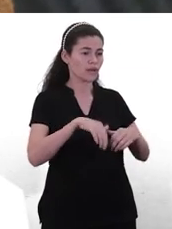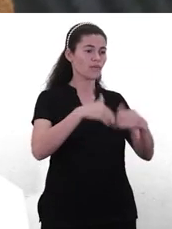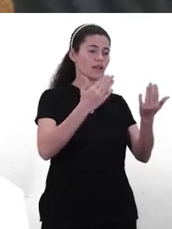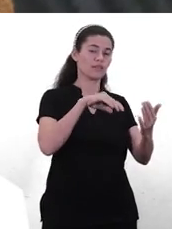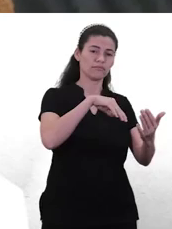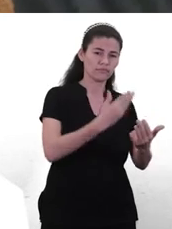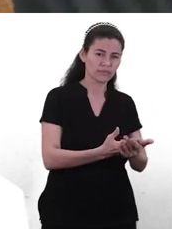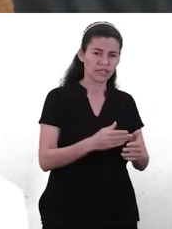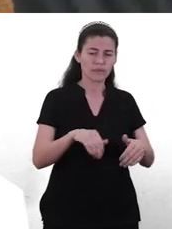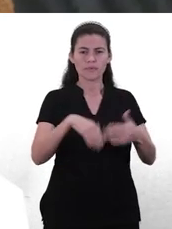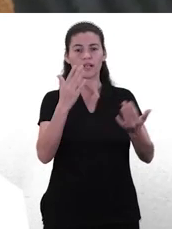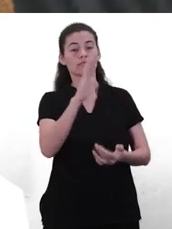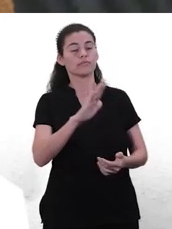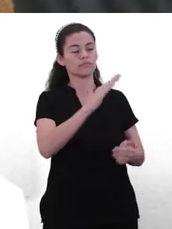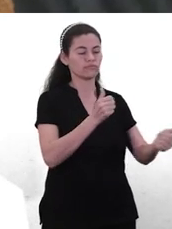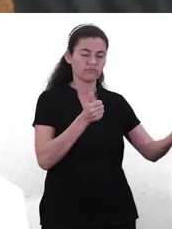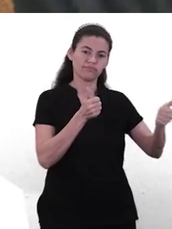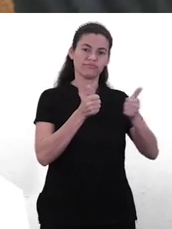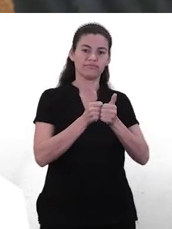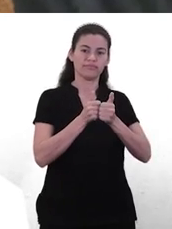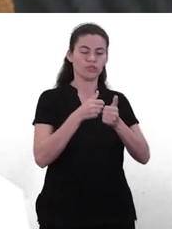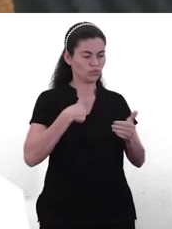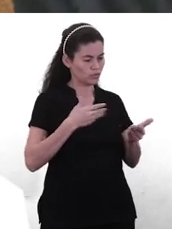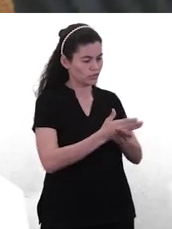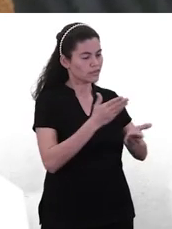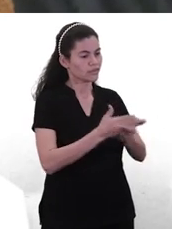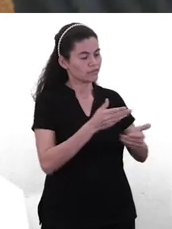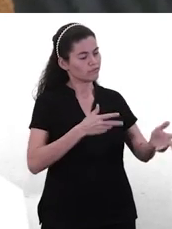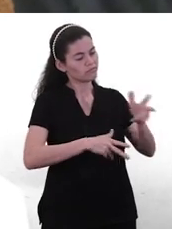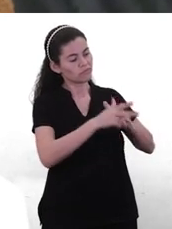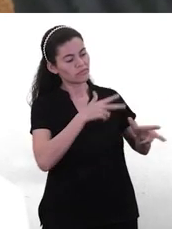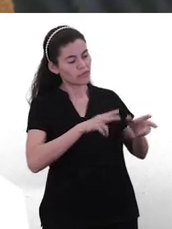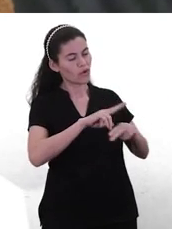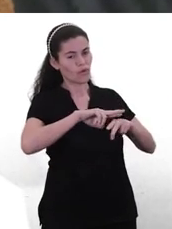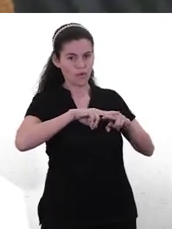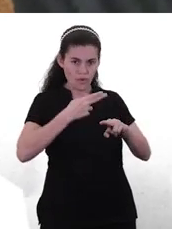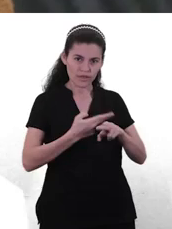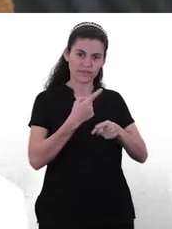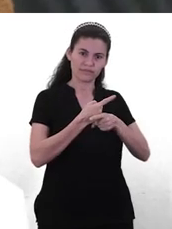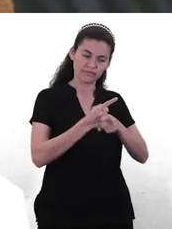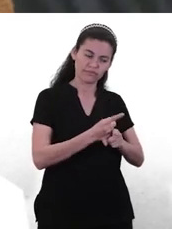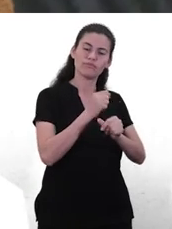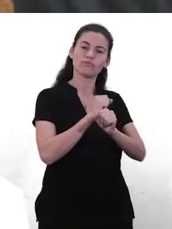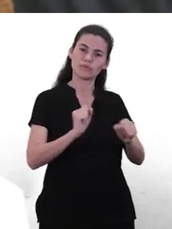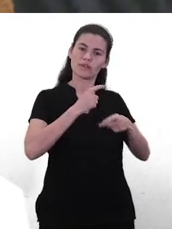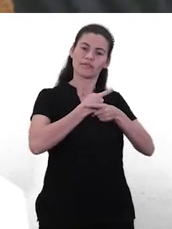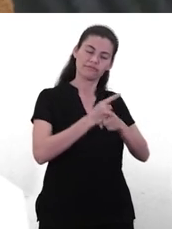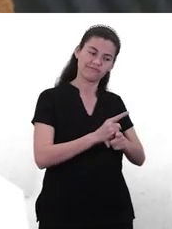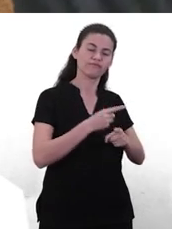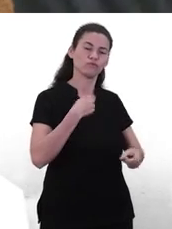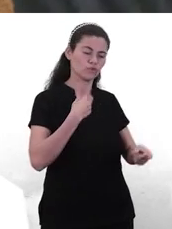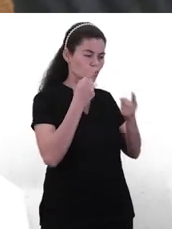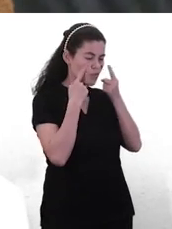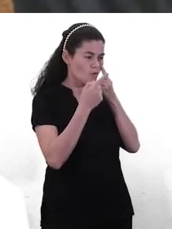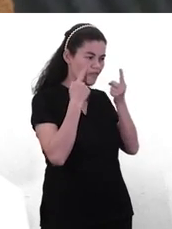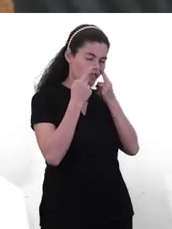estamos acá, no pasa nada, ¿verdad? Estamos contigo, ¿verdad? Te vas a levantar porque sabemos que puedes levantarte, porque confiamos en vos.